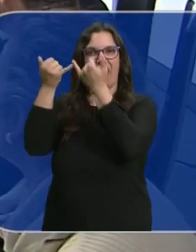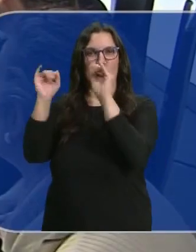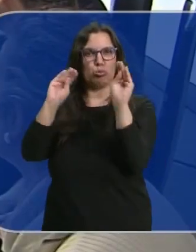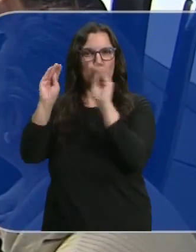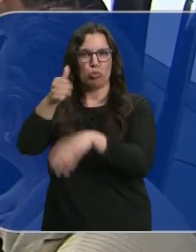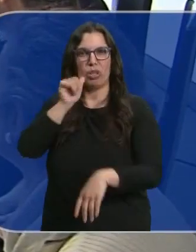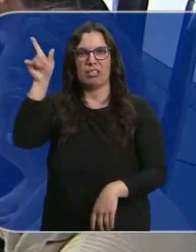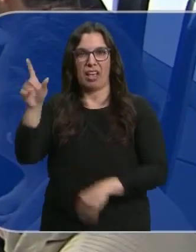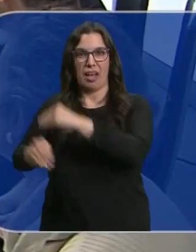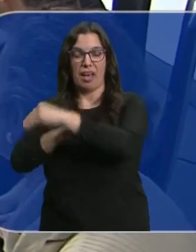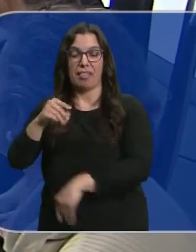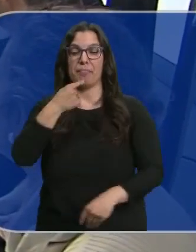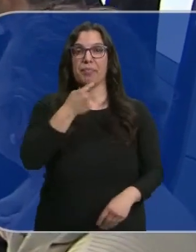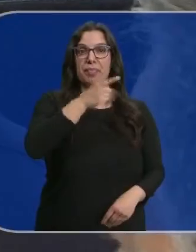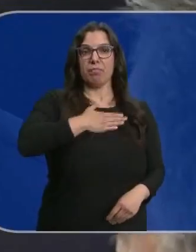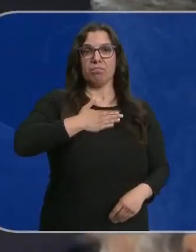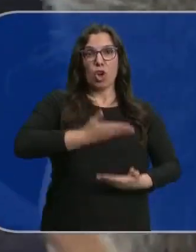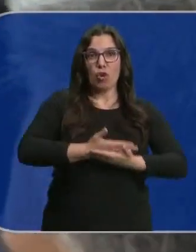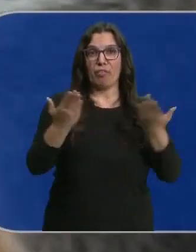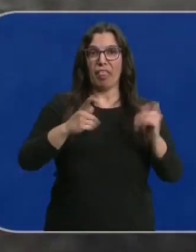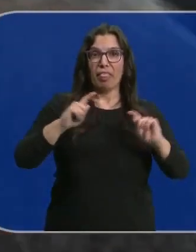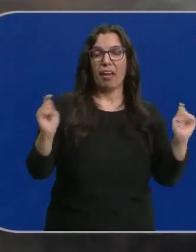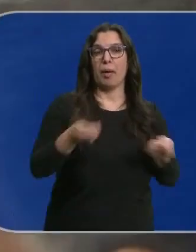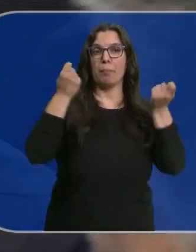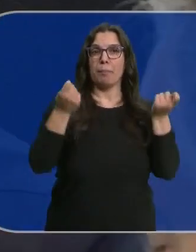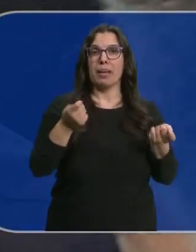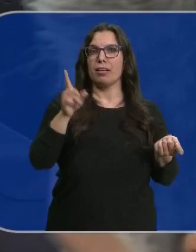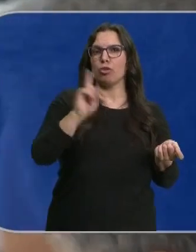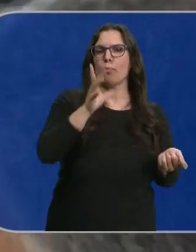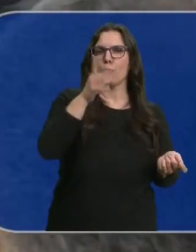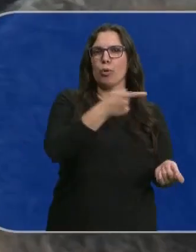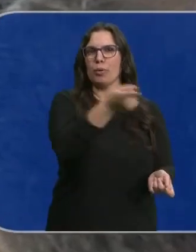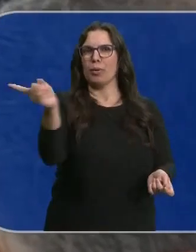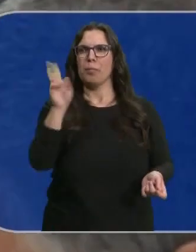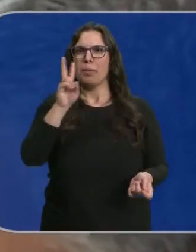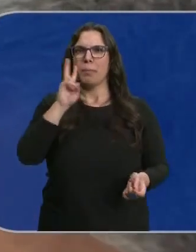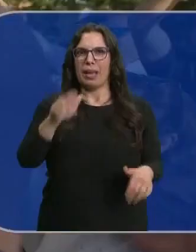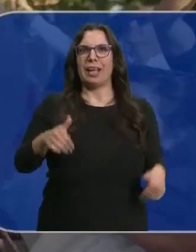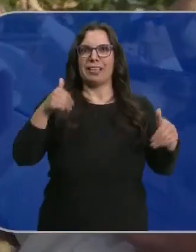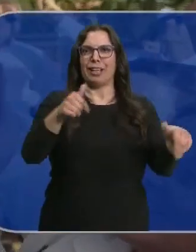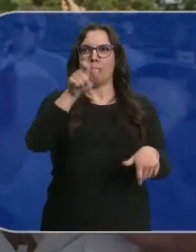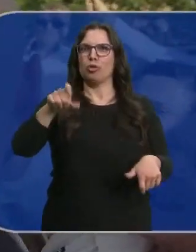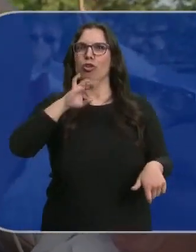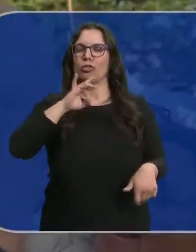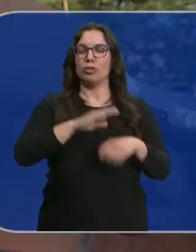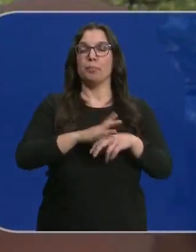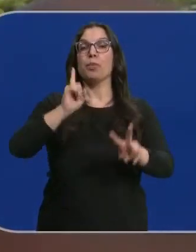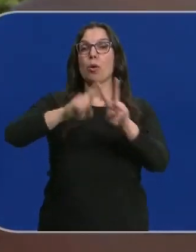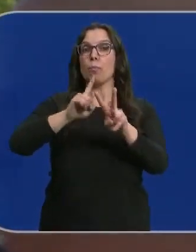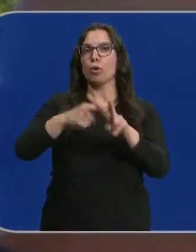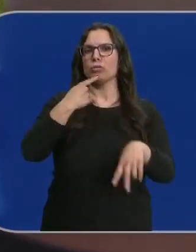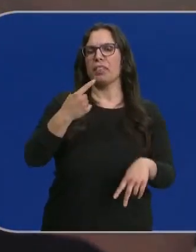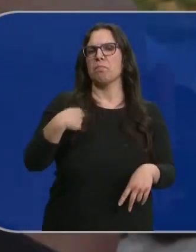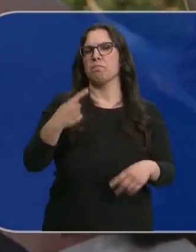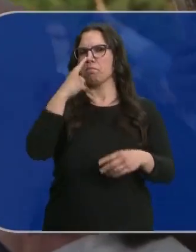Pedro Sánchez. Los populares avanzan que no se confiarán en campaña ante la satisfacción ciudadana que aseguran notar con sus candidatos. En Vox aseveran